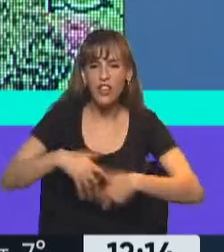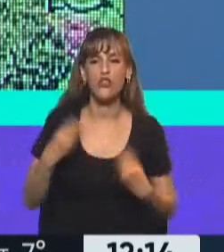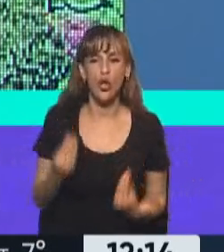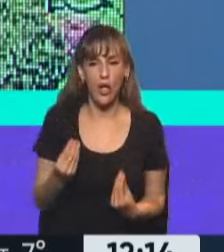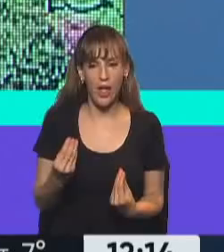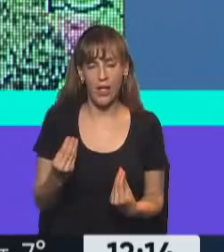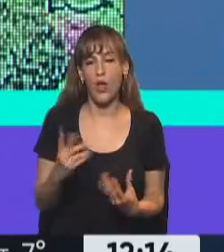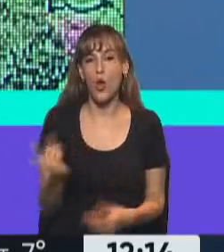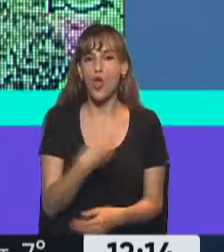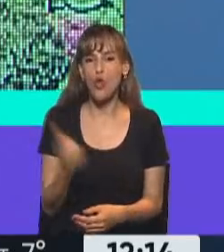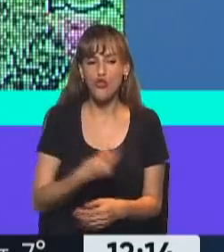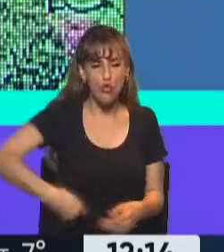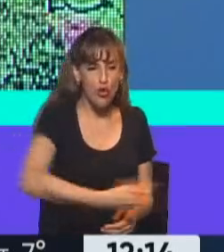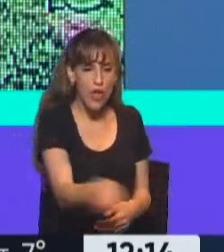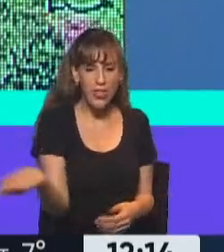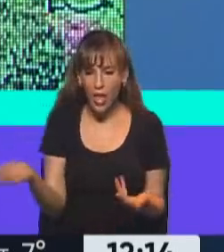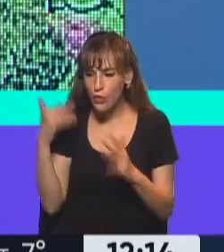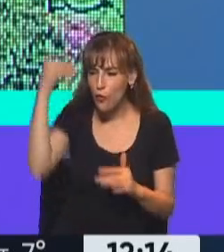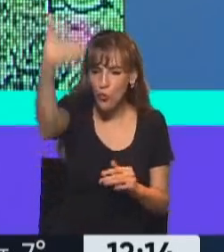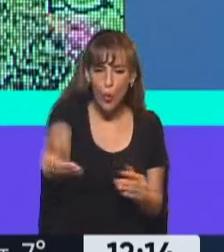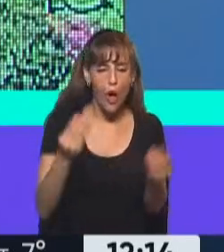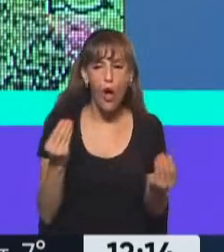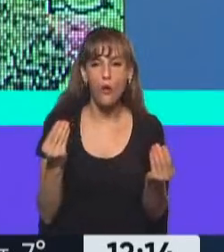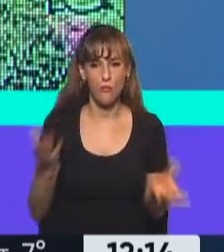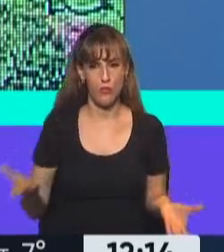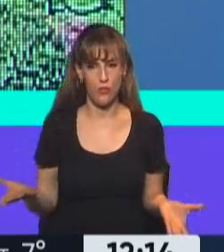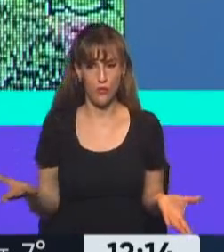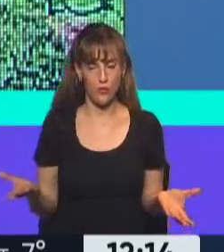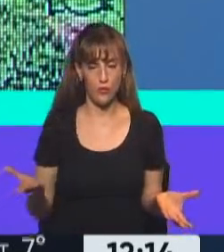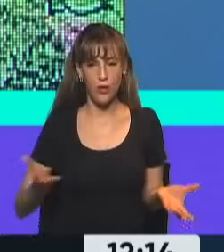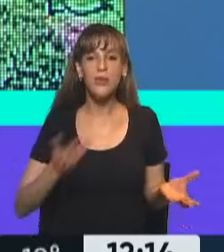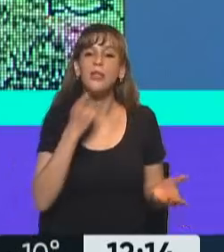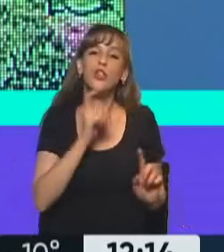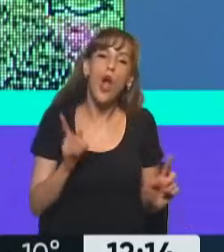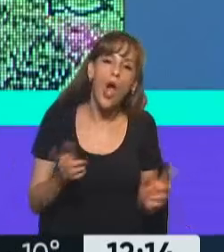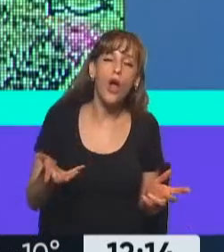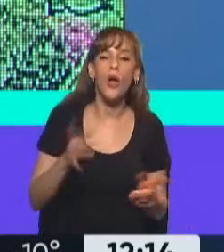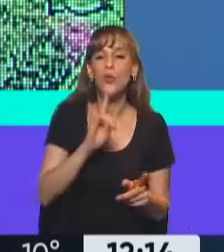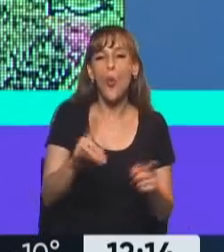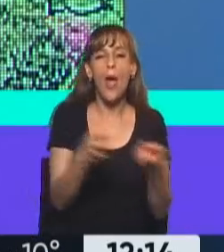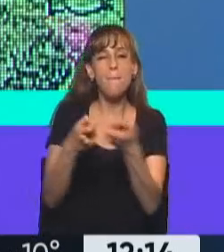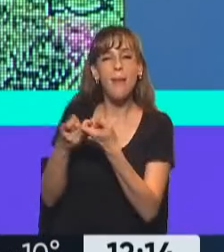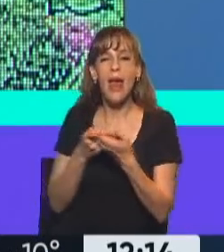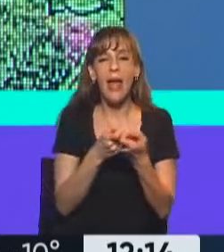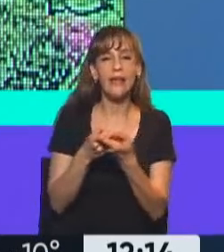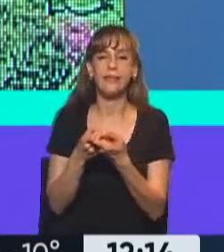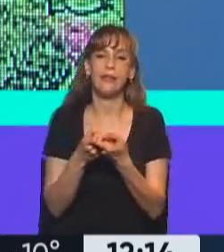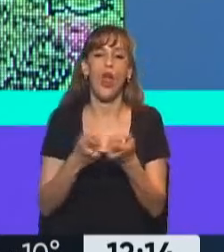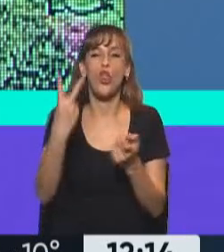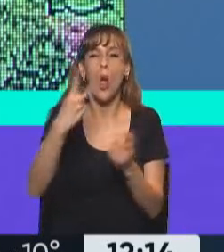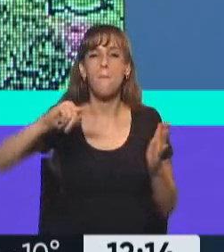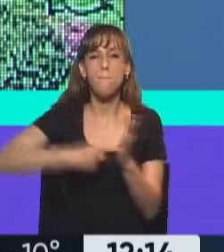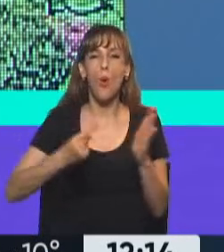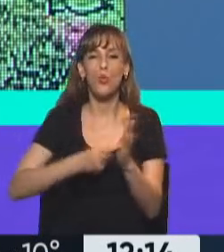destino como comunidad, porque si no podemos garantizar que los tipos que se la llevan con la pala dejen dos puntos para que todo el mundo coma pan,